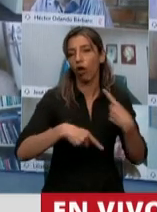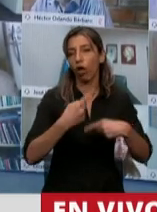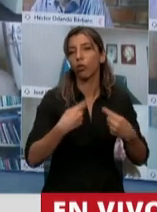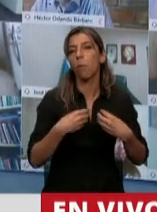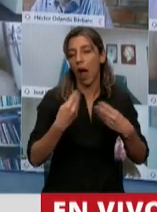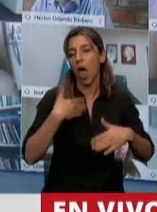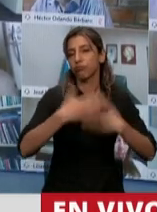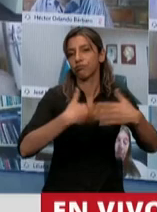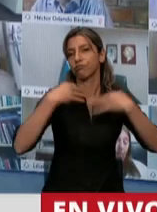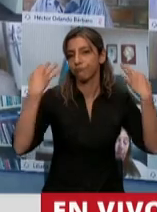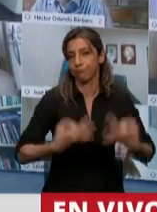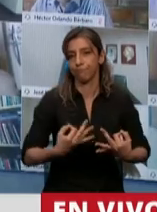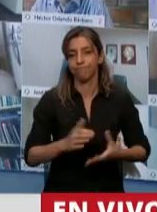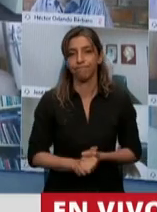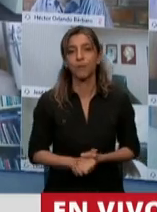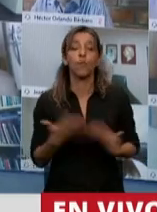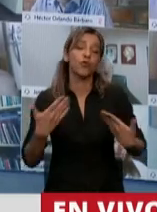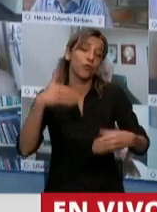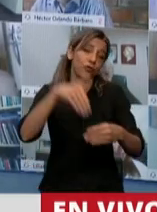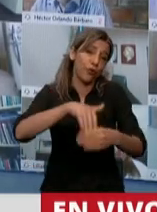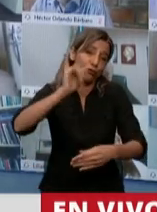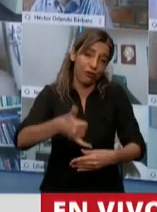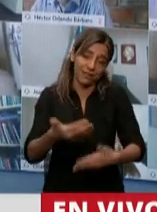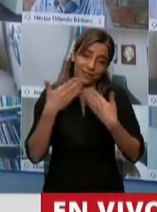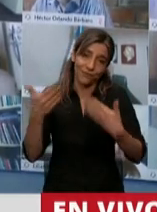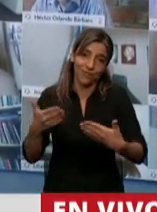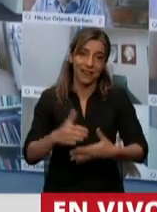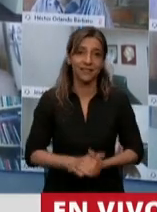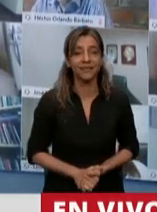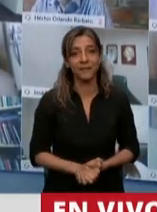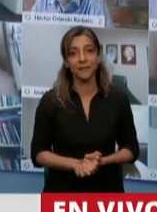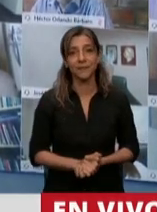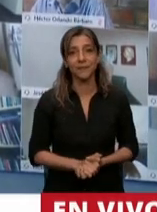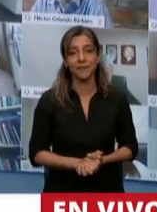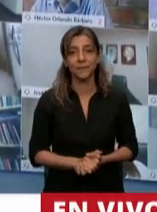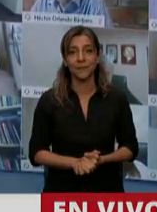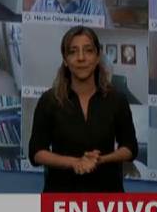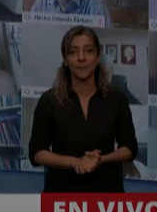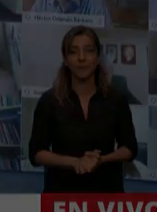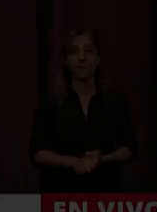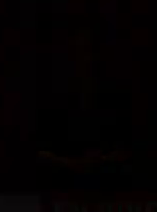positivo por supuesto de nuestro bloque de Córdoba Federal, presidente. Gracias. Gracias, diputado.